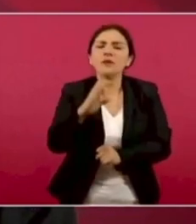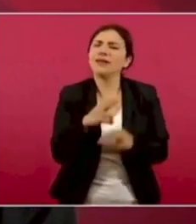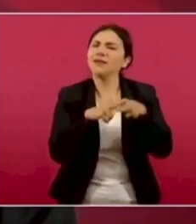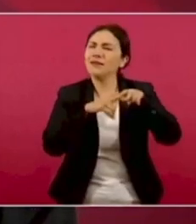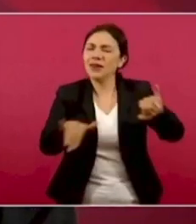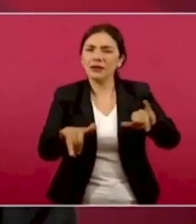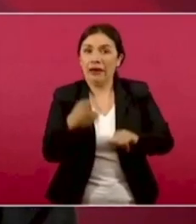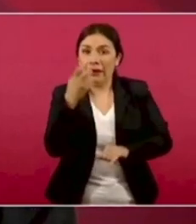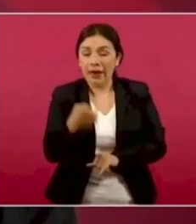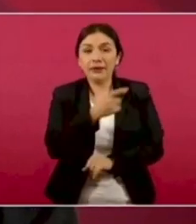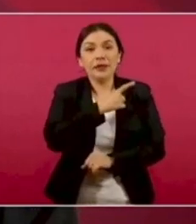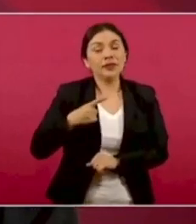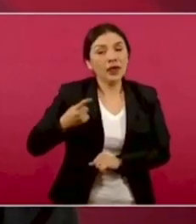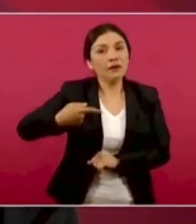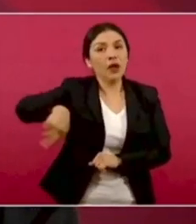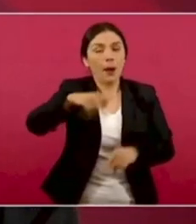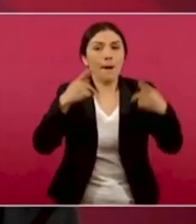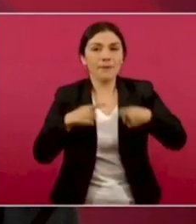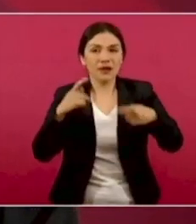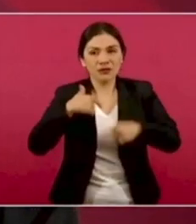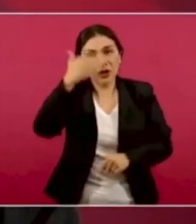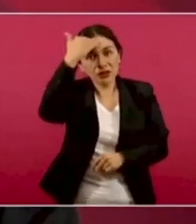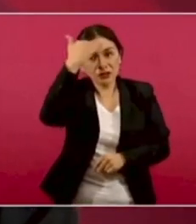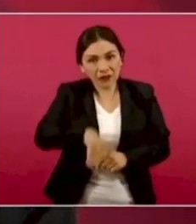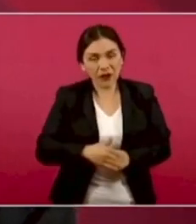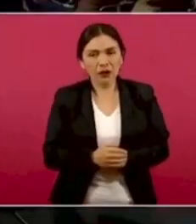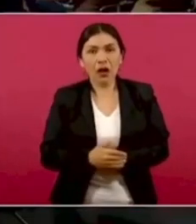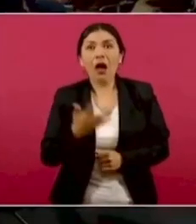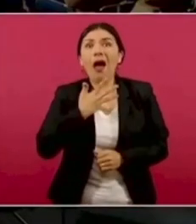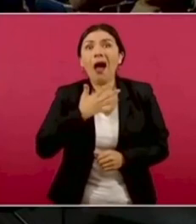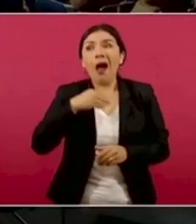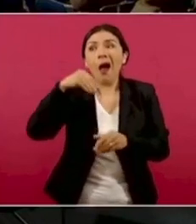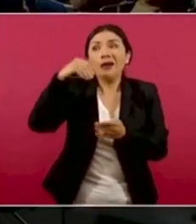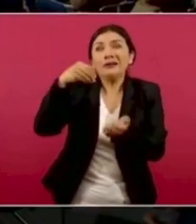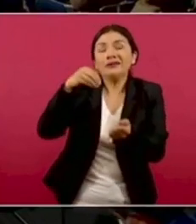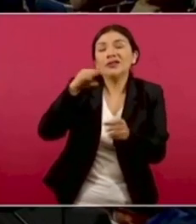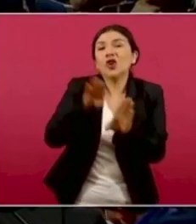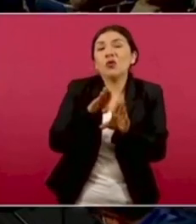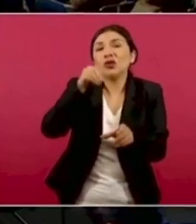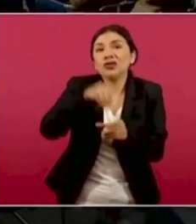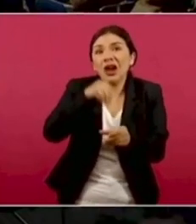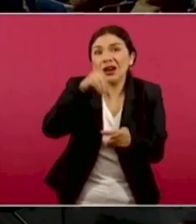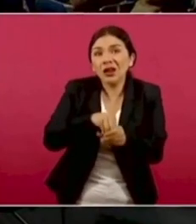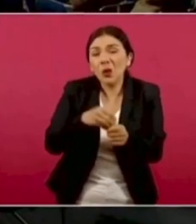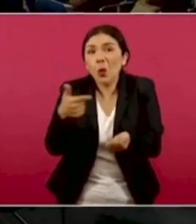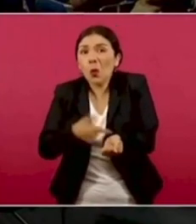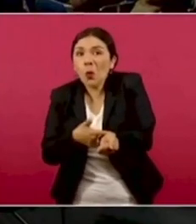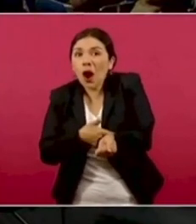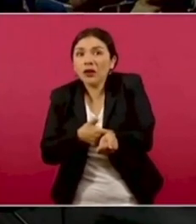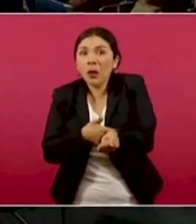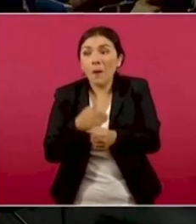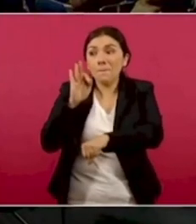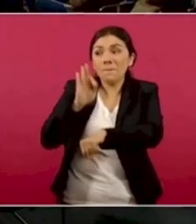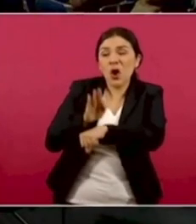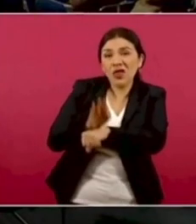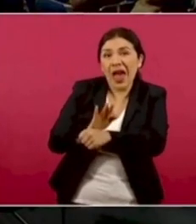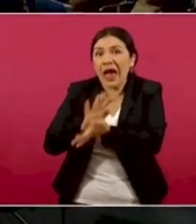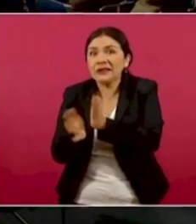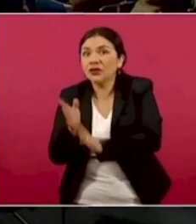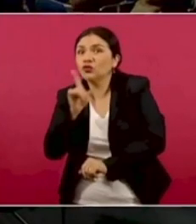eso, que no se oculta nada, no se protege a nadie,